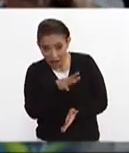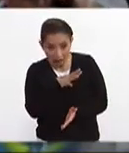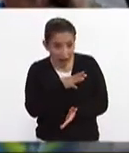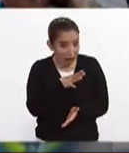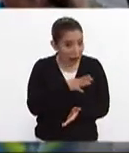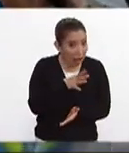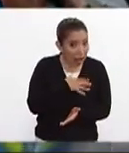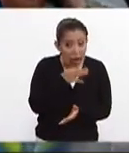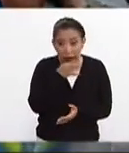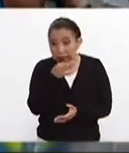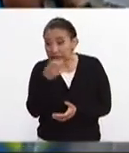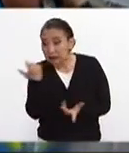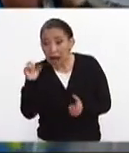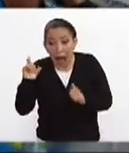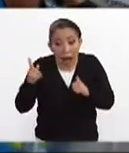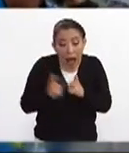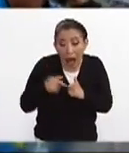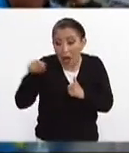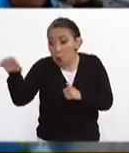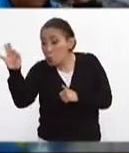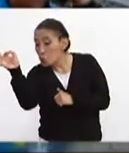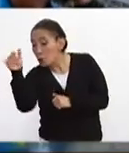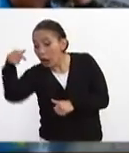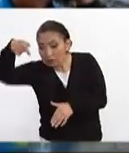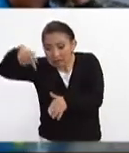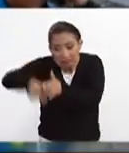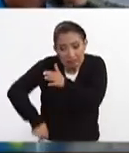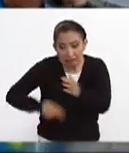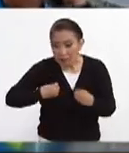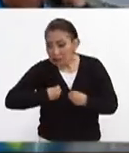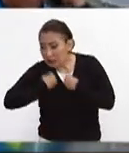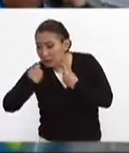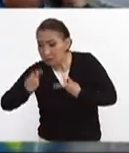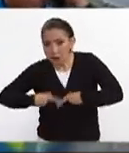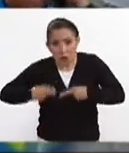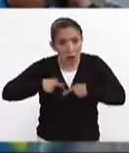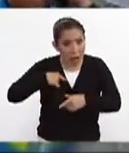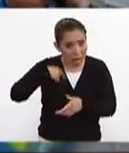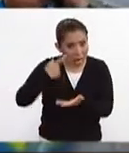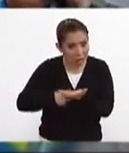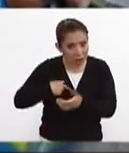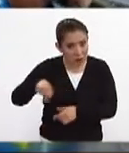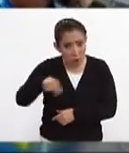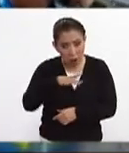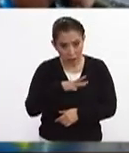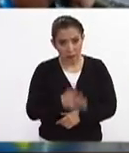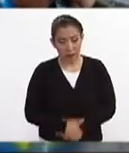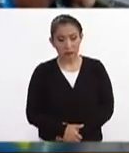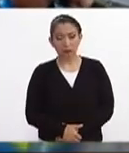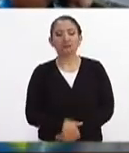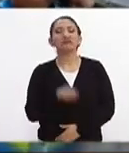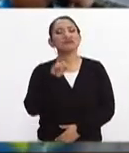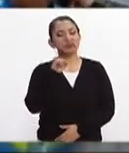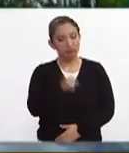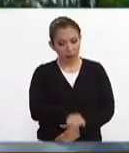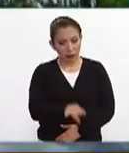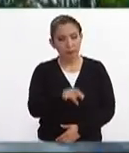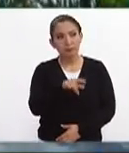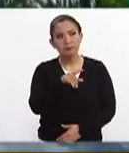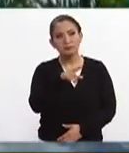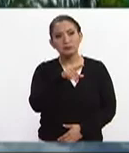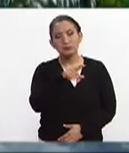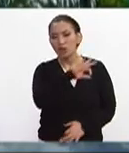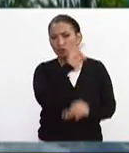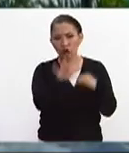noticia de que haya posibilidad de vida en algunas estructuras colapsadas? Sí, después de